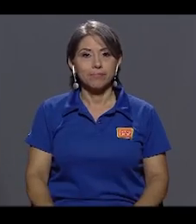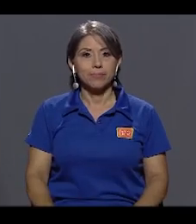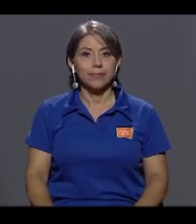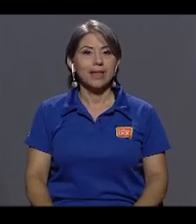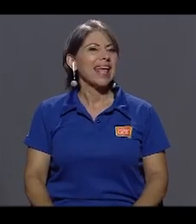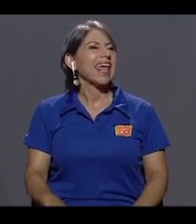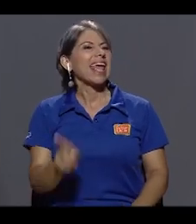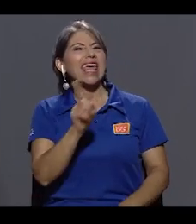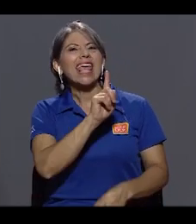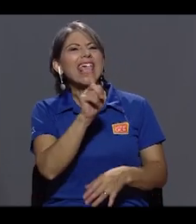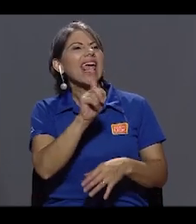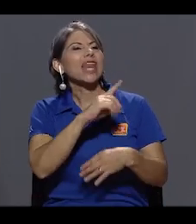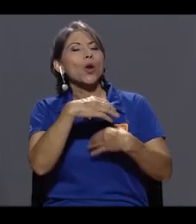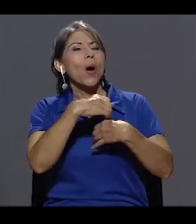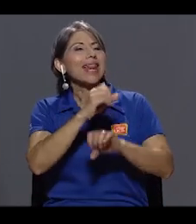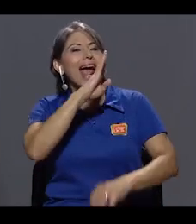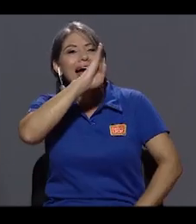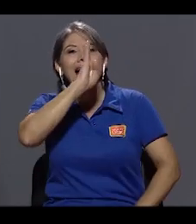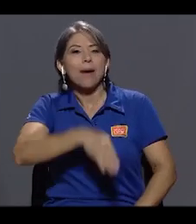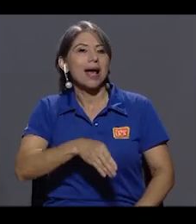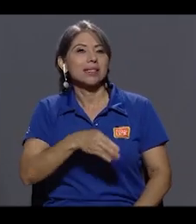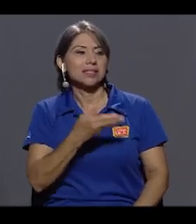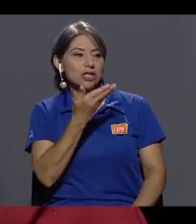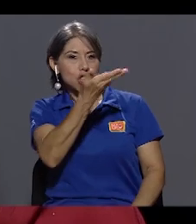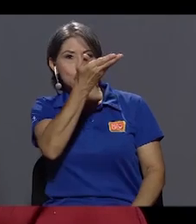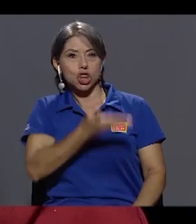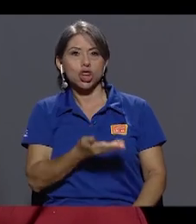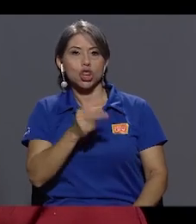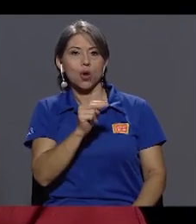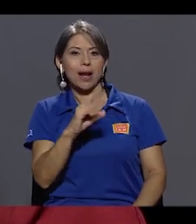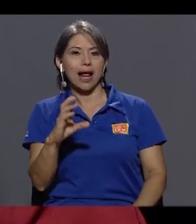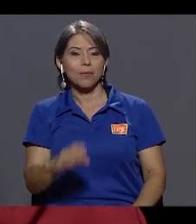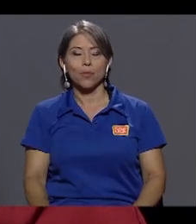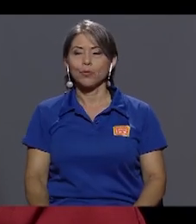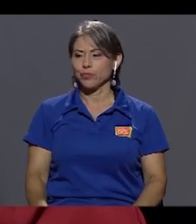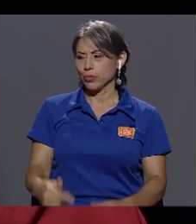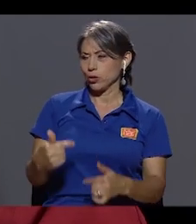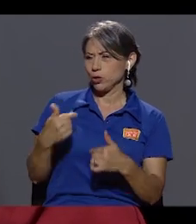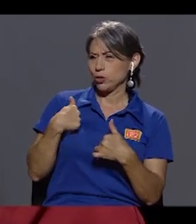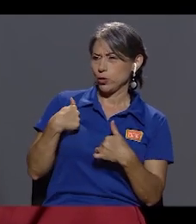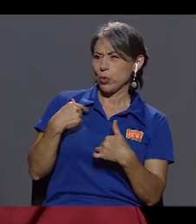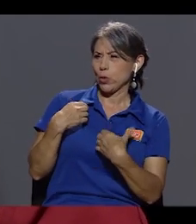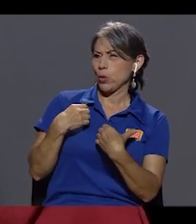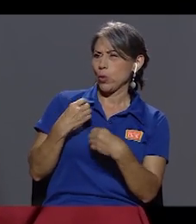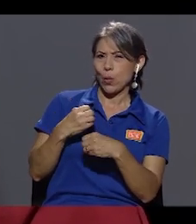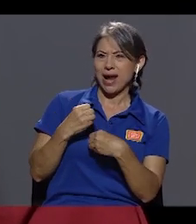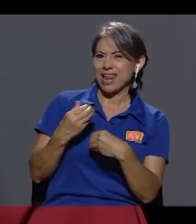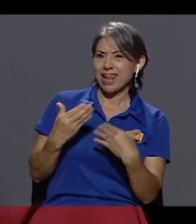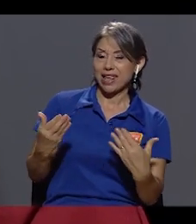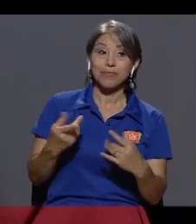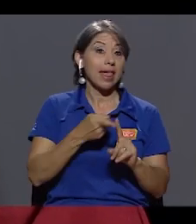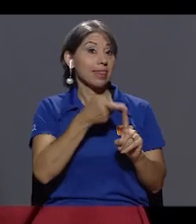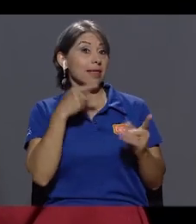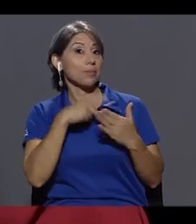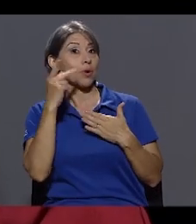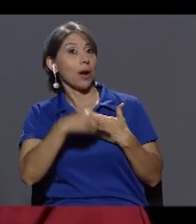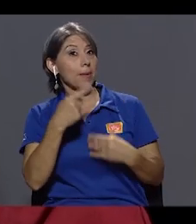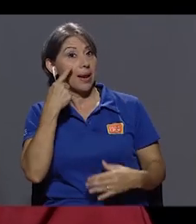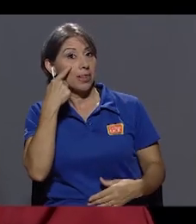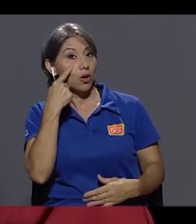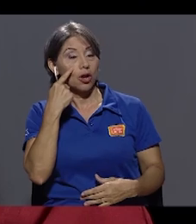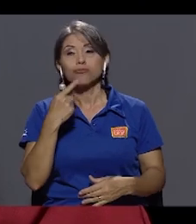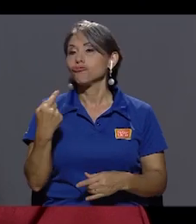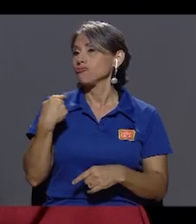¿Qué no haría Norval Calvo jamás? ¿Qué no haría Norval Calvo jamás? Desde Pelando Rojo. Perder mis